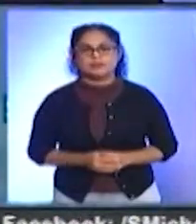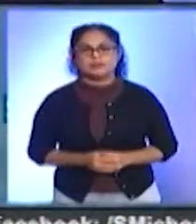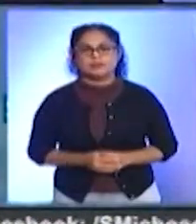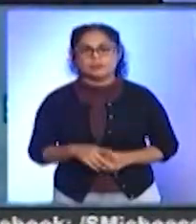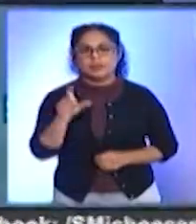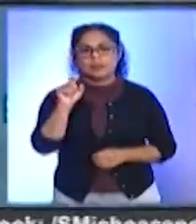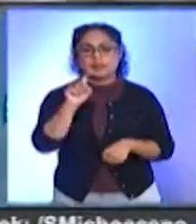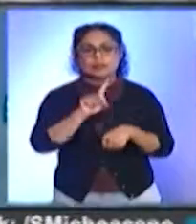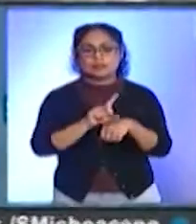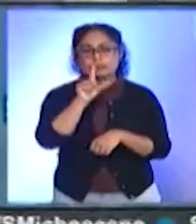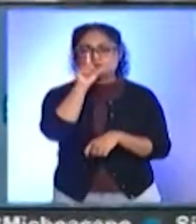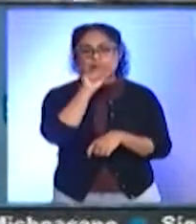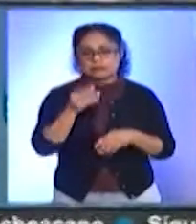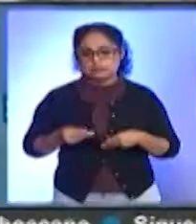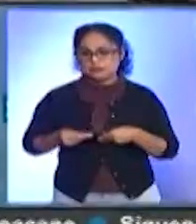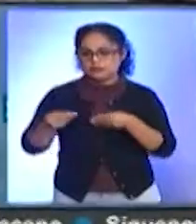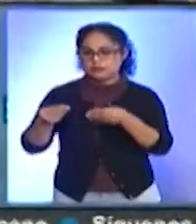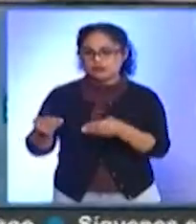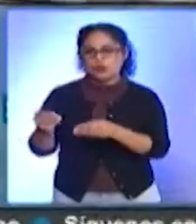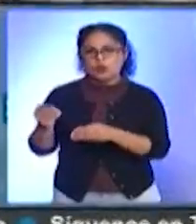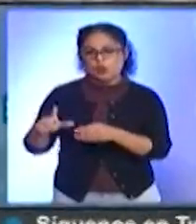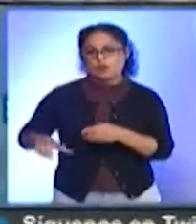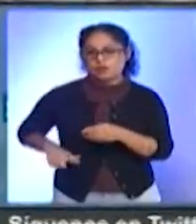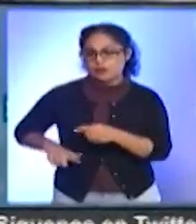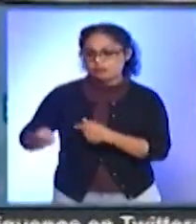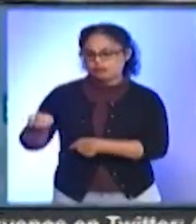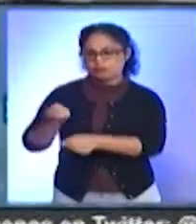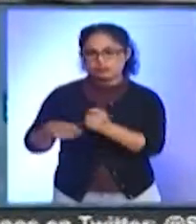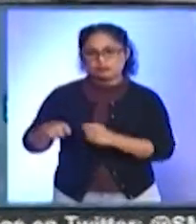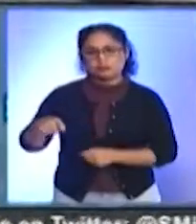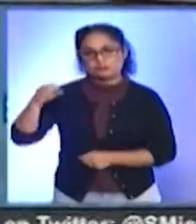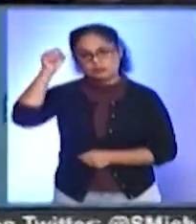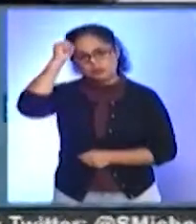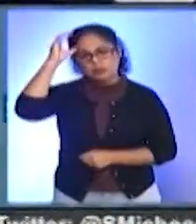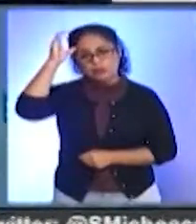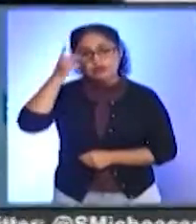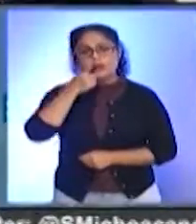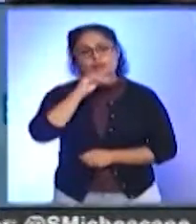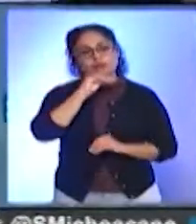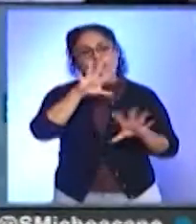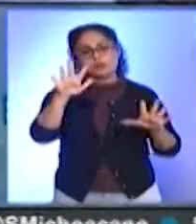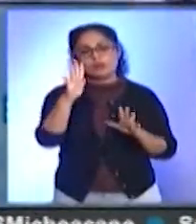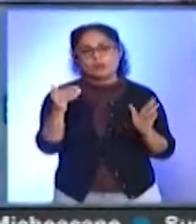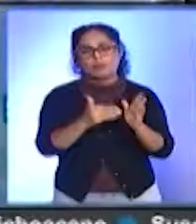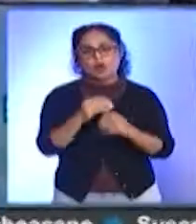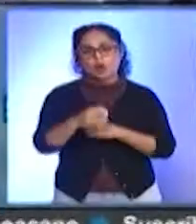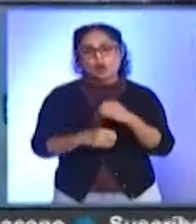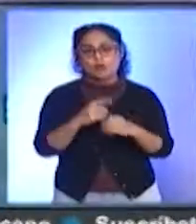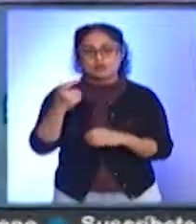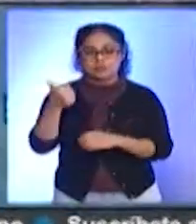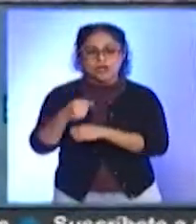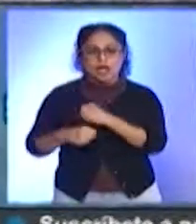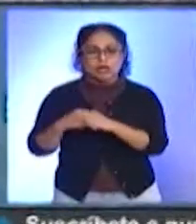A 20 días de entregar el gobierno, el titular del Poder Ejecutivo de Michoacán, Silvano Aureoles Conejo, destacó las más de 5 mil obras realizadas durante los últimos seis años con